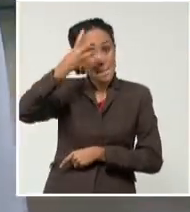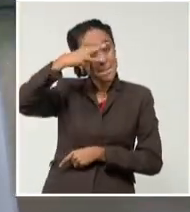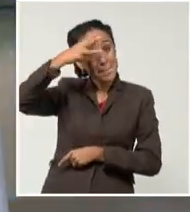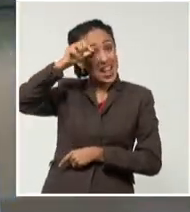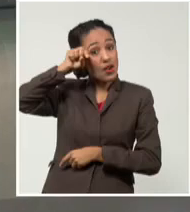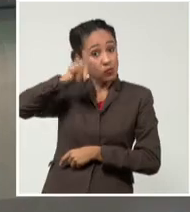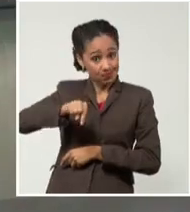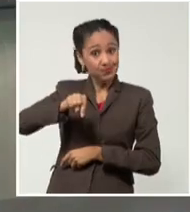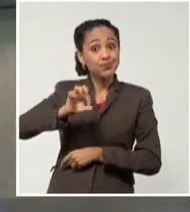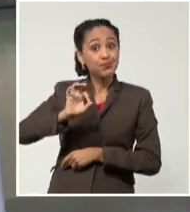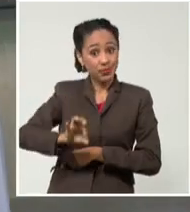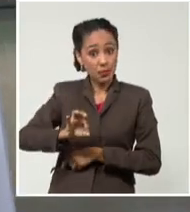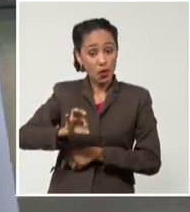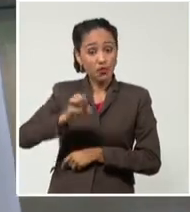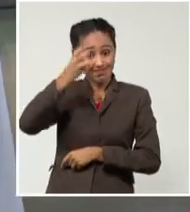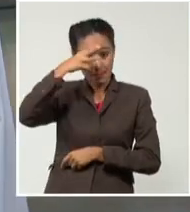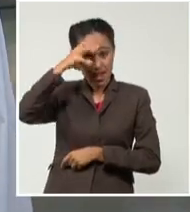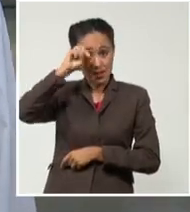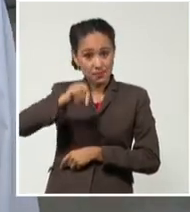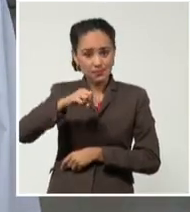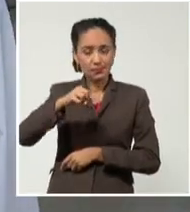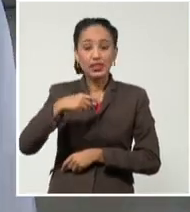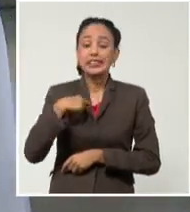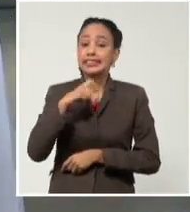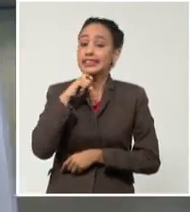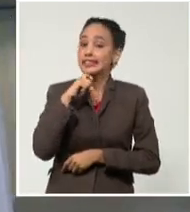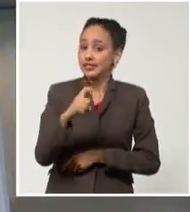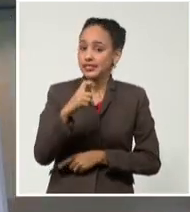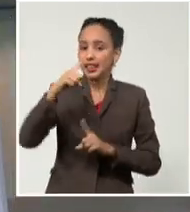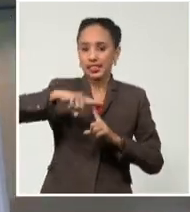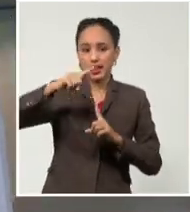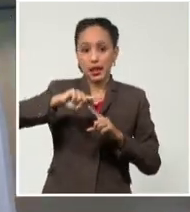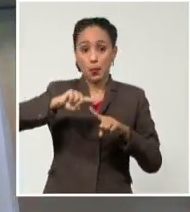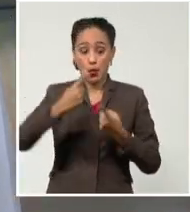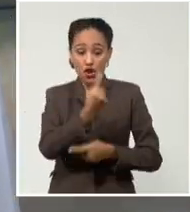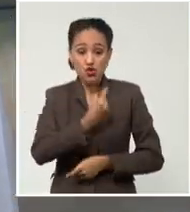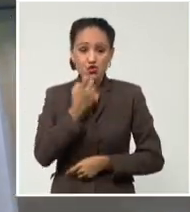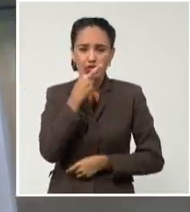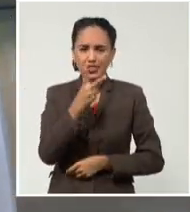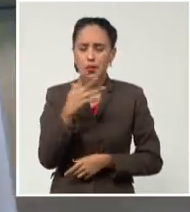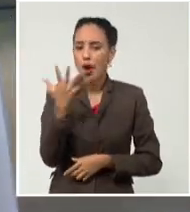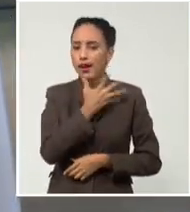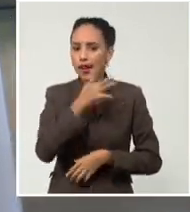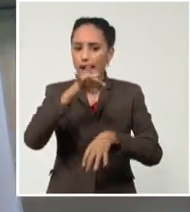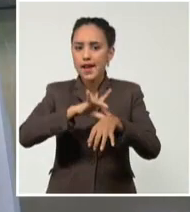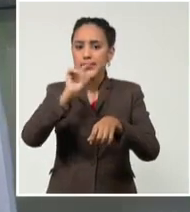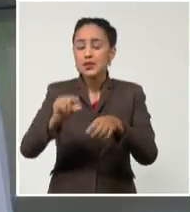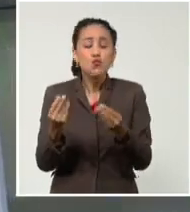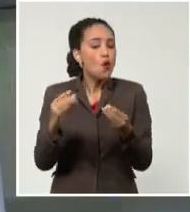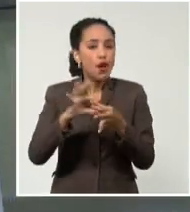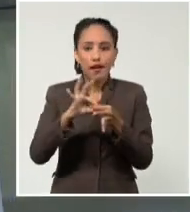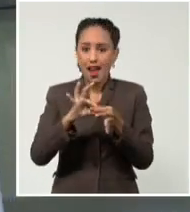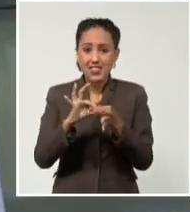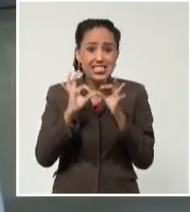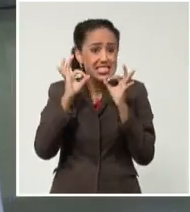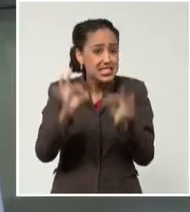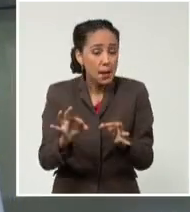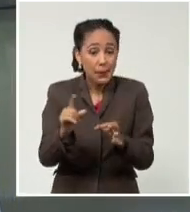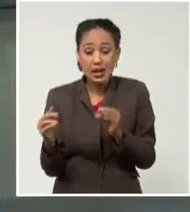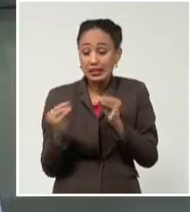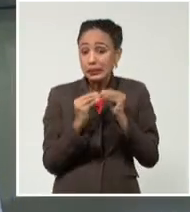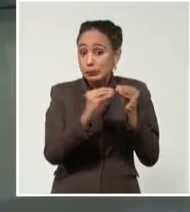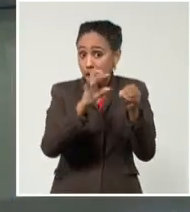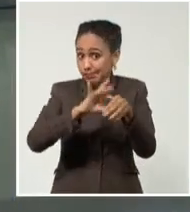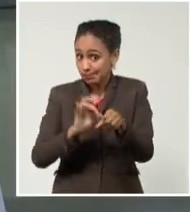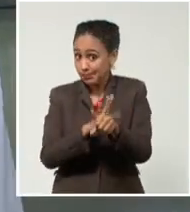una tarea bien difícil, que era la atención del paciente crítico. Estuvimos todo el tiempo en áreas rojas y